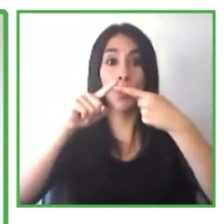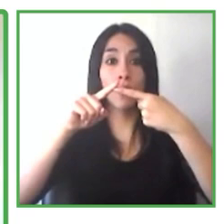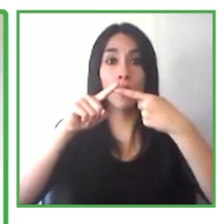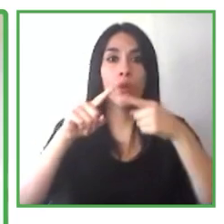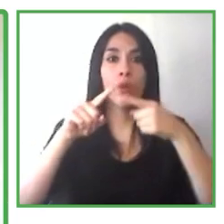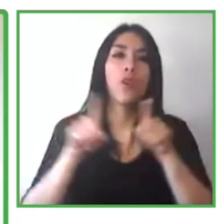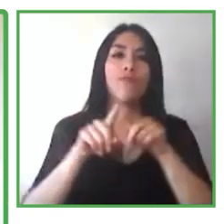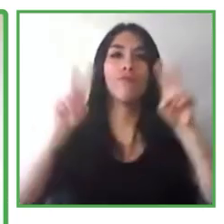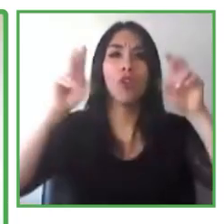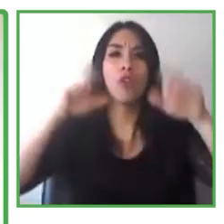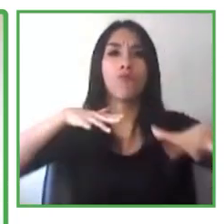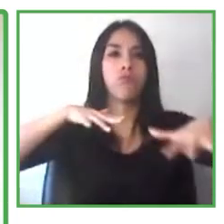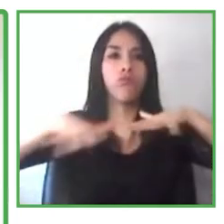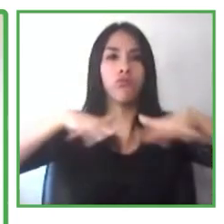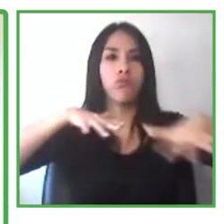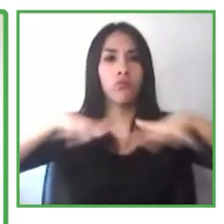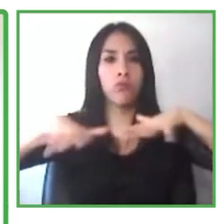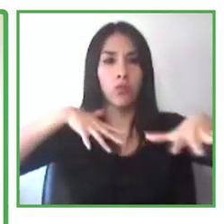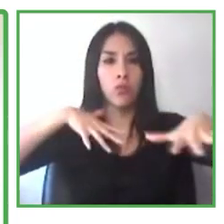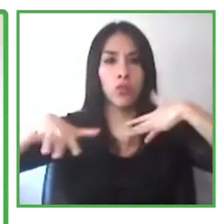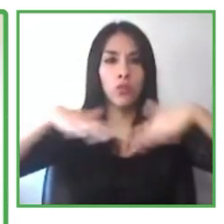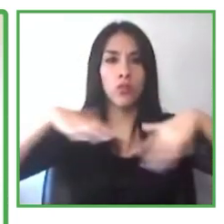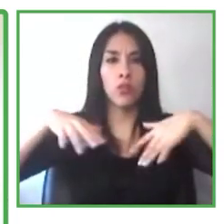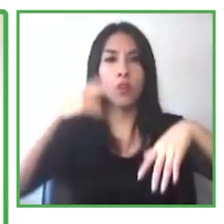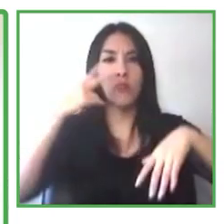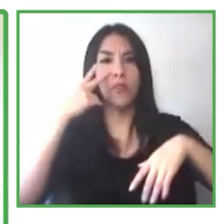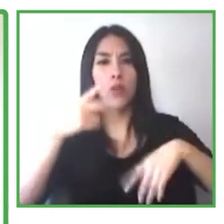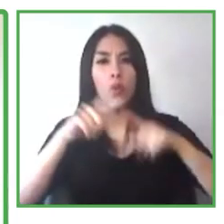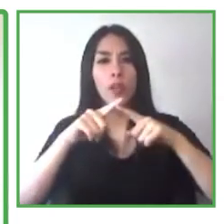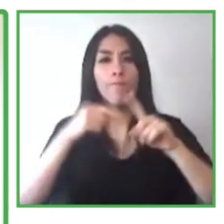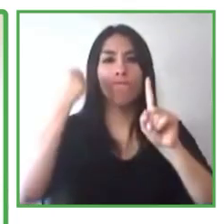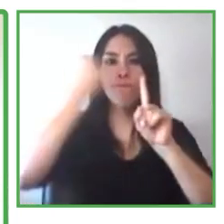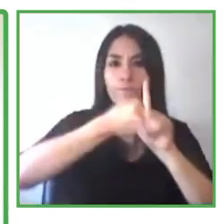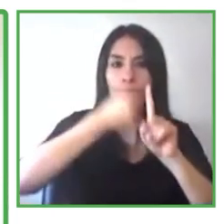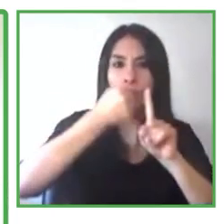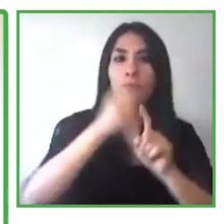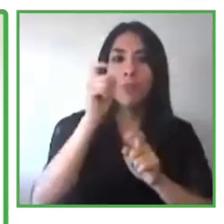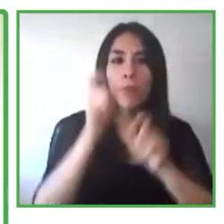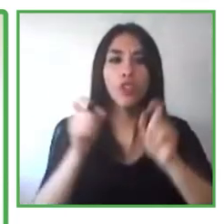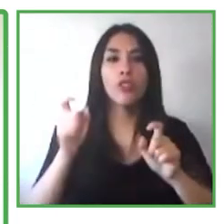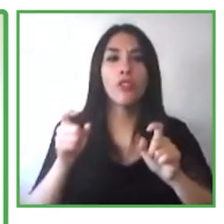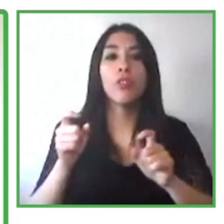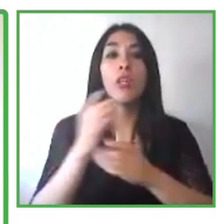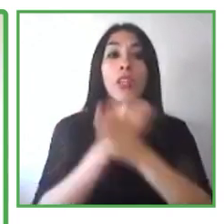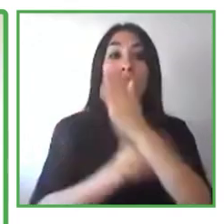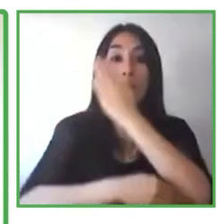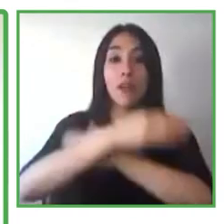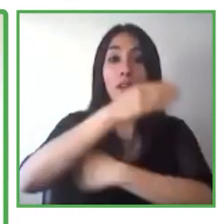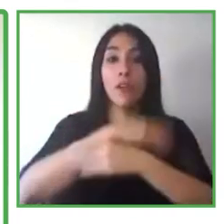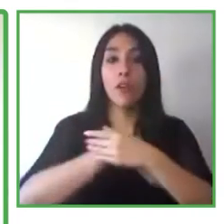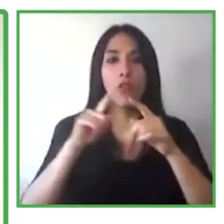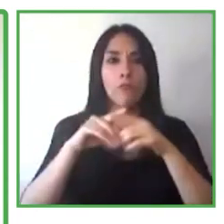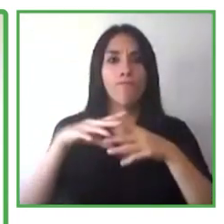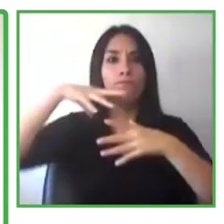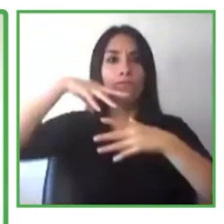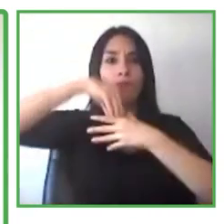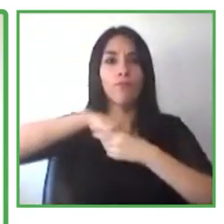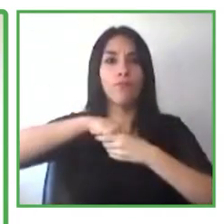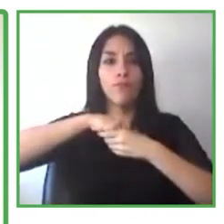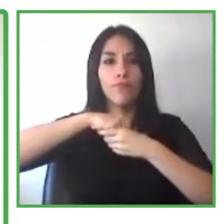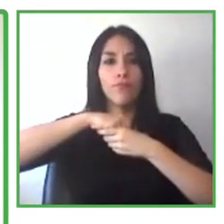contratar de manera inclusiva, y lo que tenemos en toda la empresa. Son inclusivos, están integrados, no es algo que se agrega nomás.